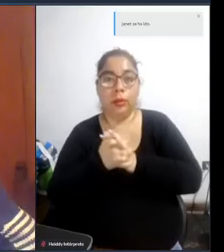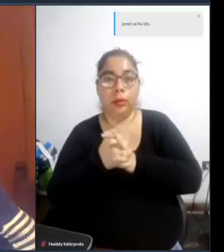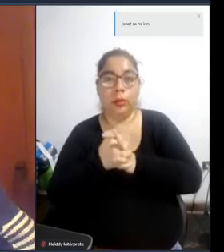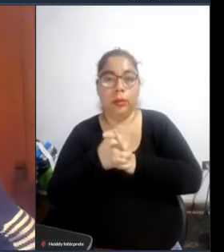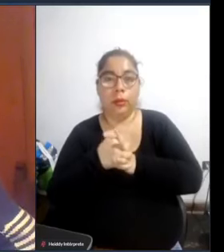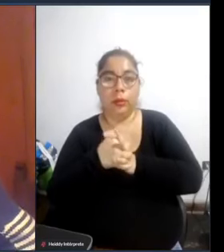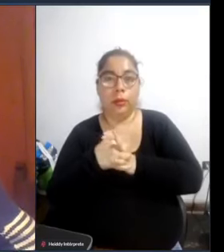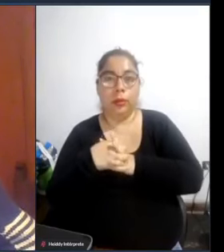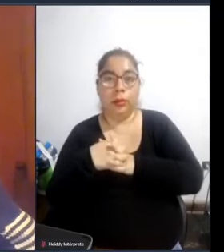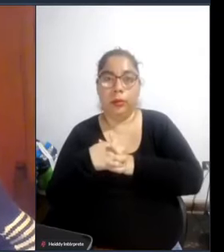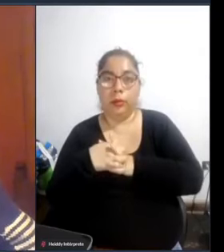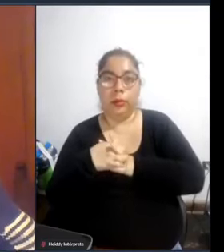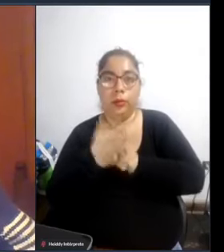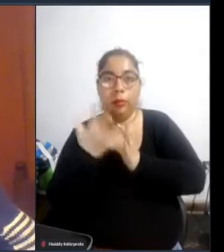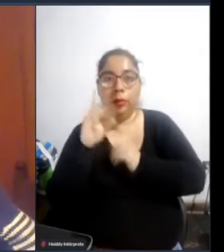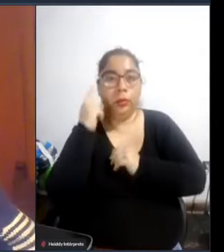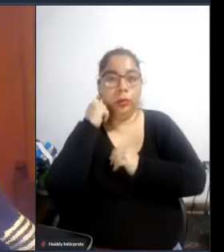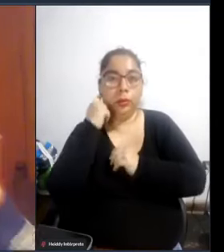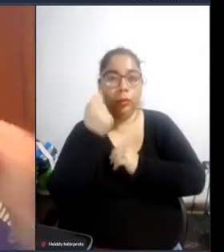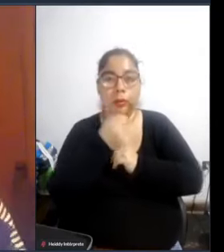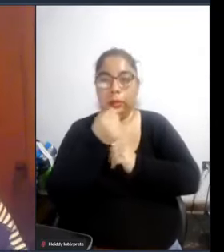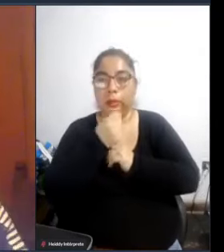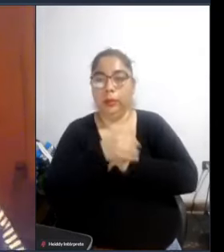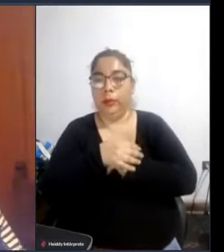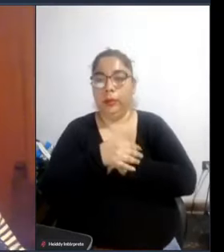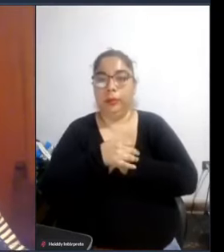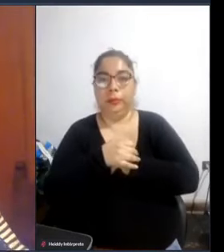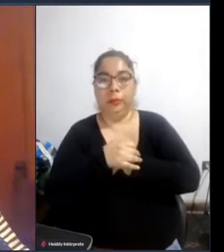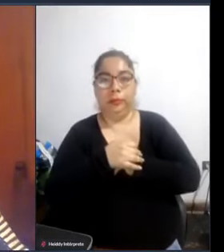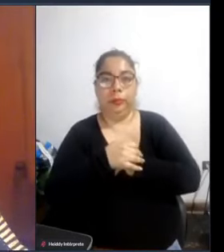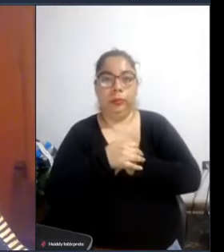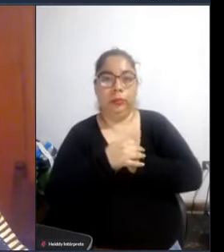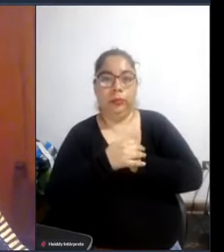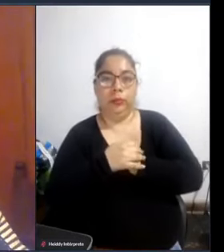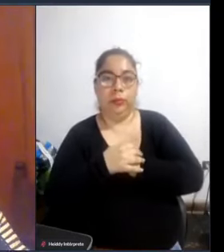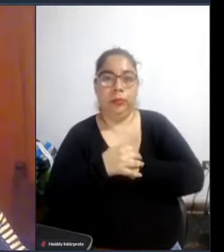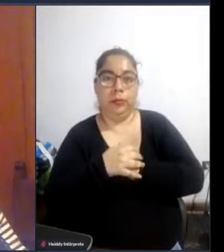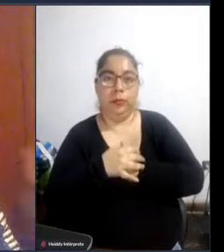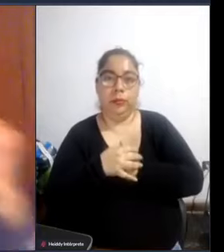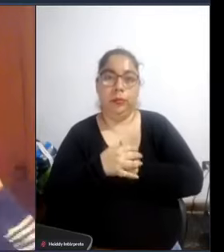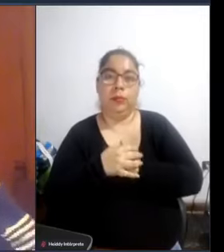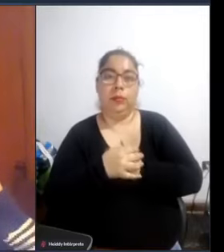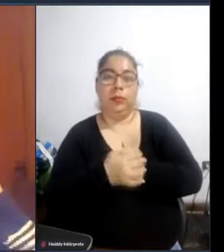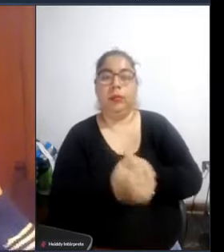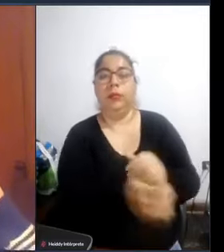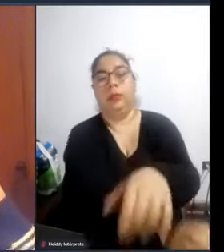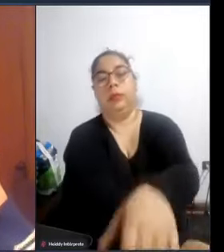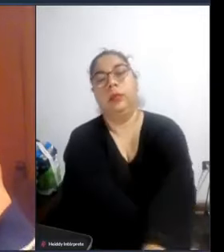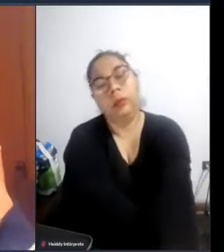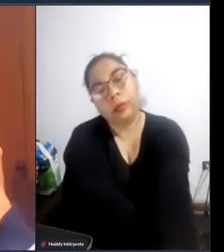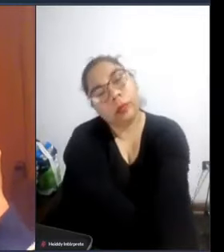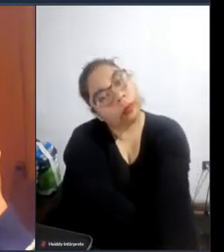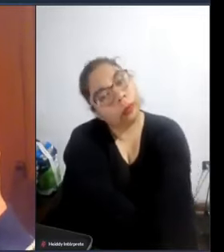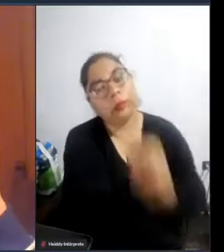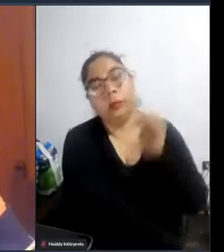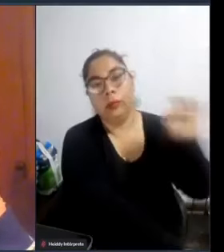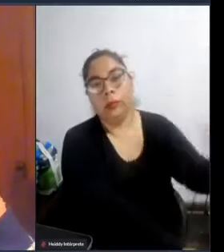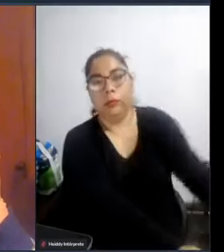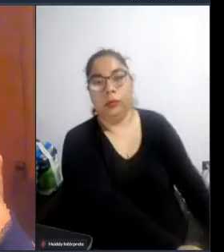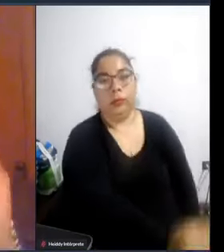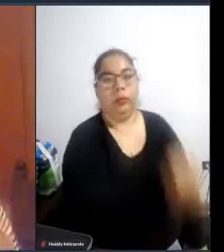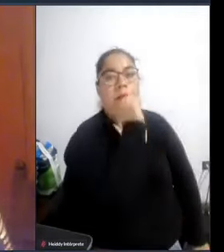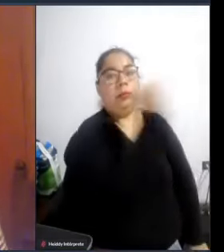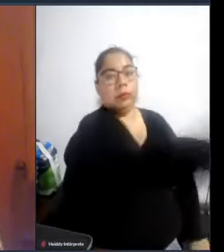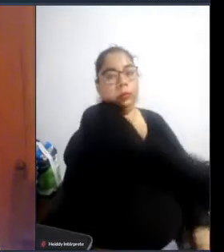no escuchamos tu audio a ver por favor no no te escuchamos de repente está silenciado tu